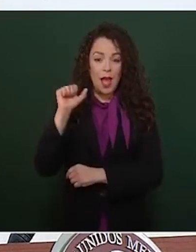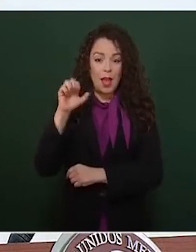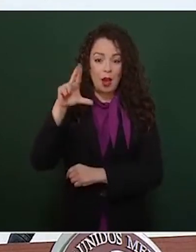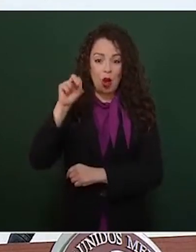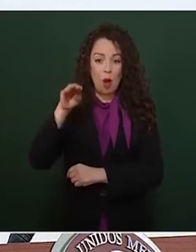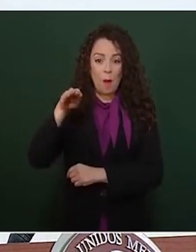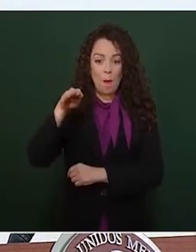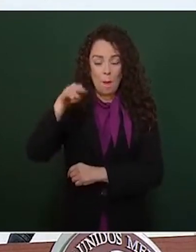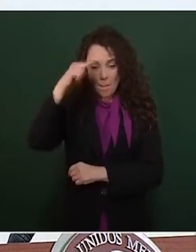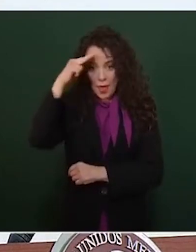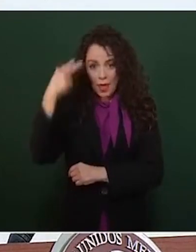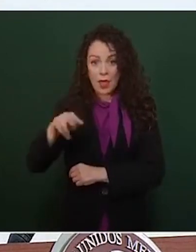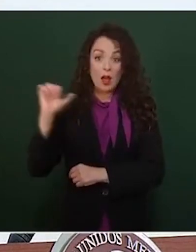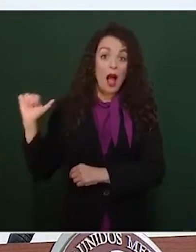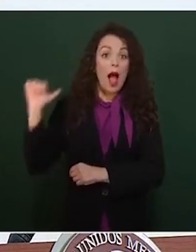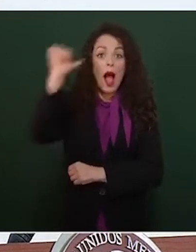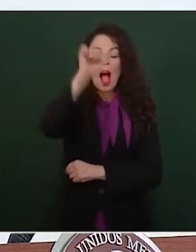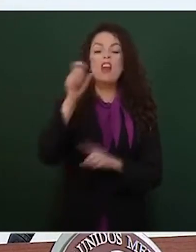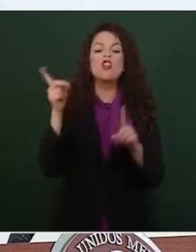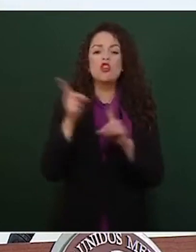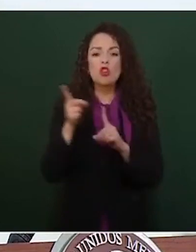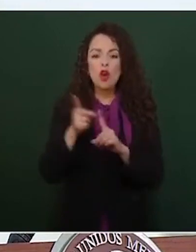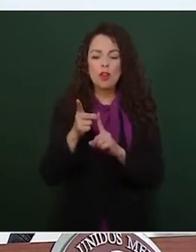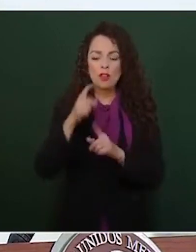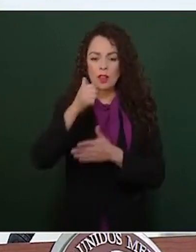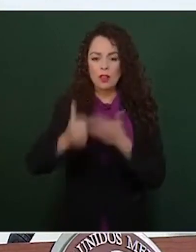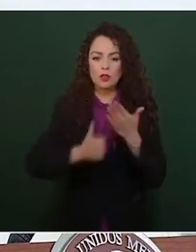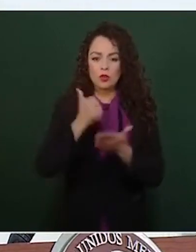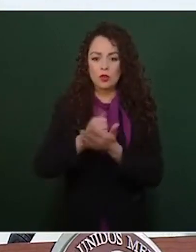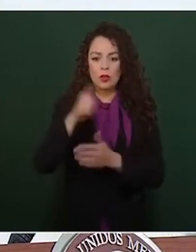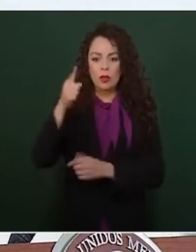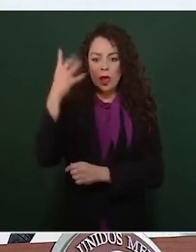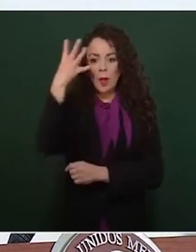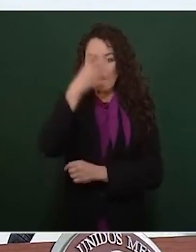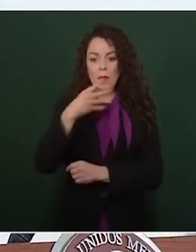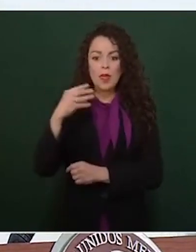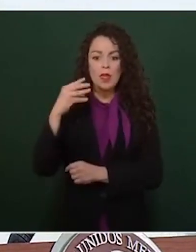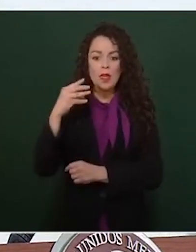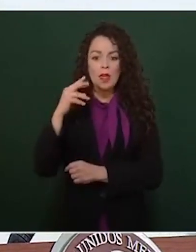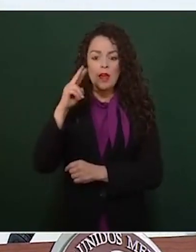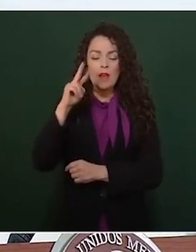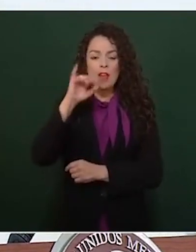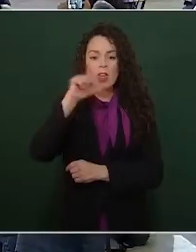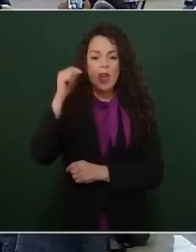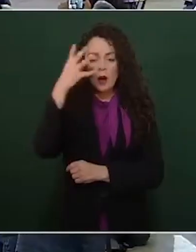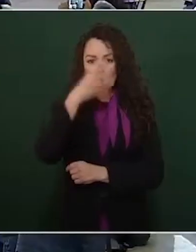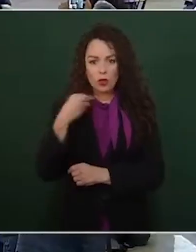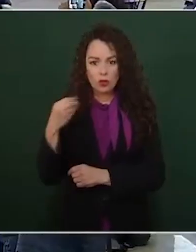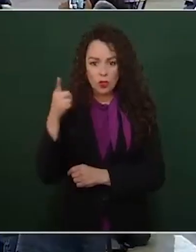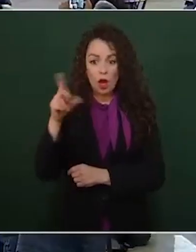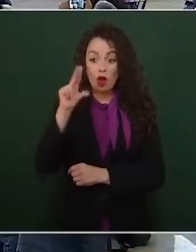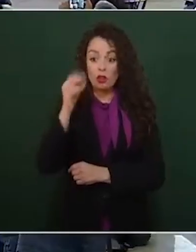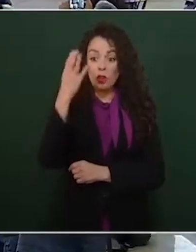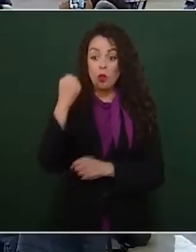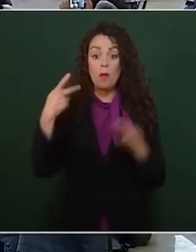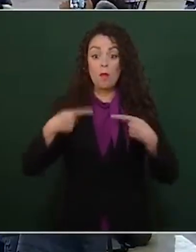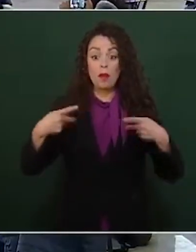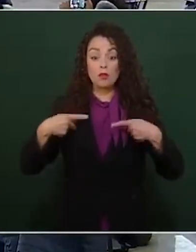de Villahermosa, Tabasco, con 89 pasajeros. Durante